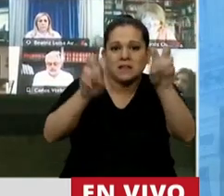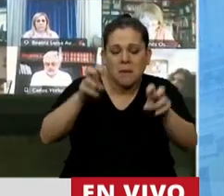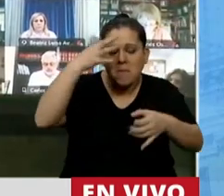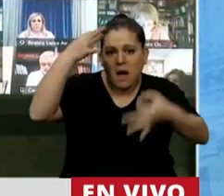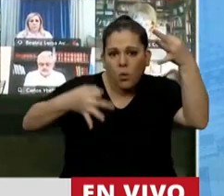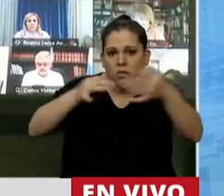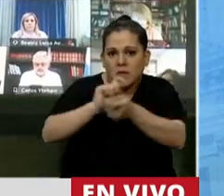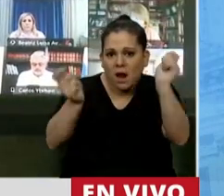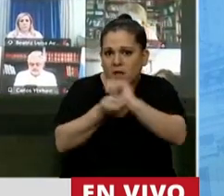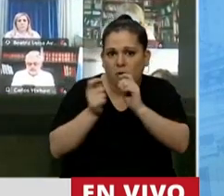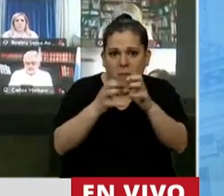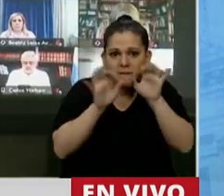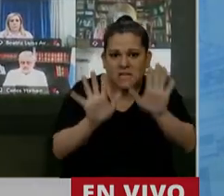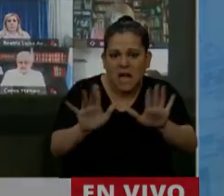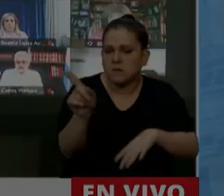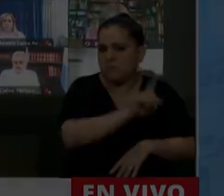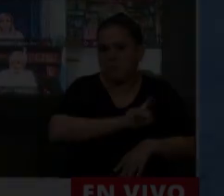manera, Presidente. Gracias, diputado. Gracias.